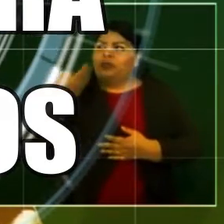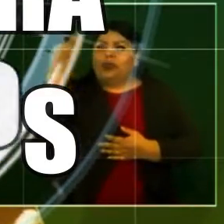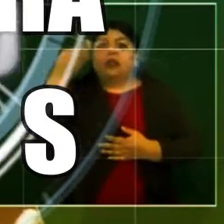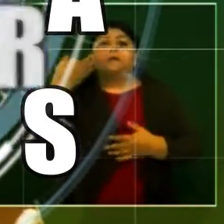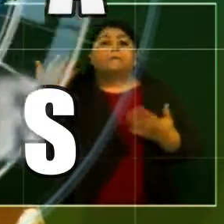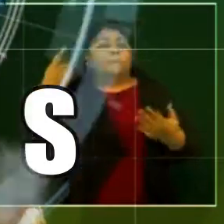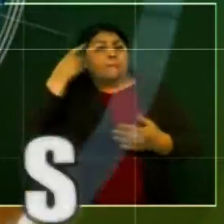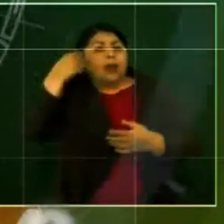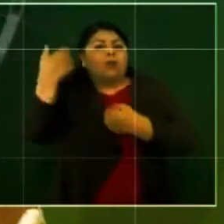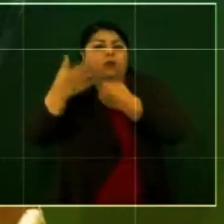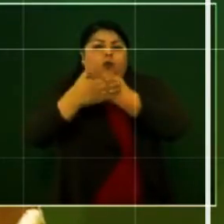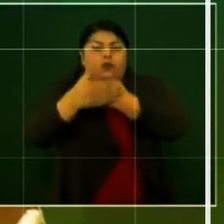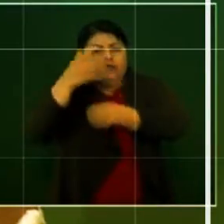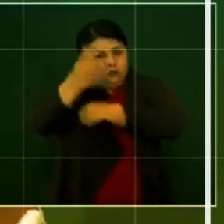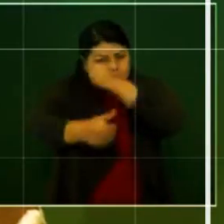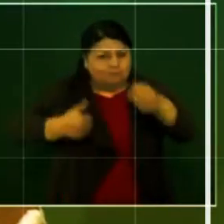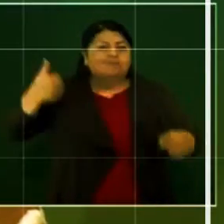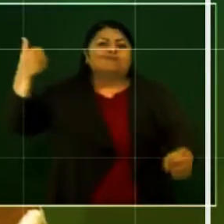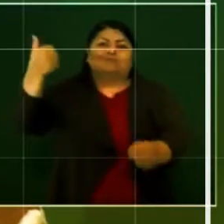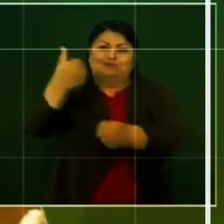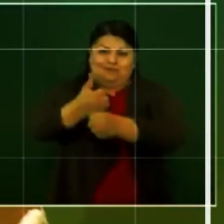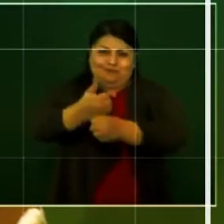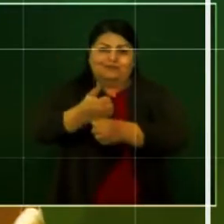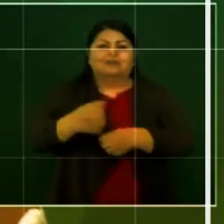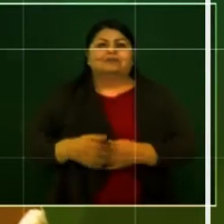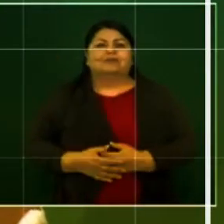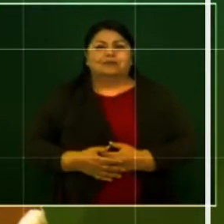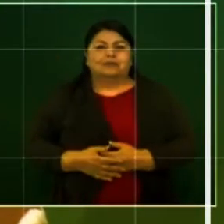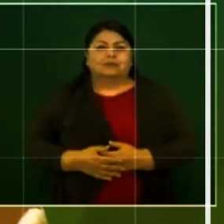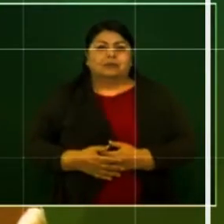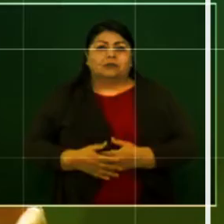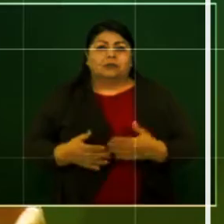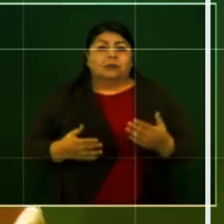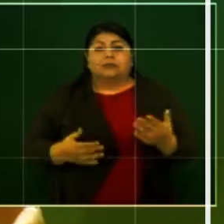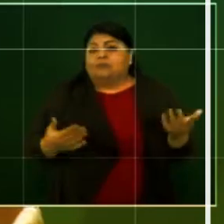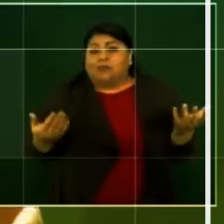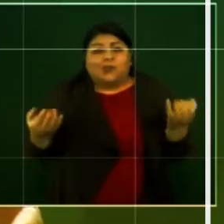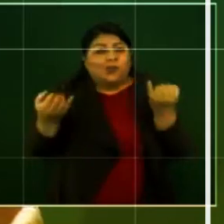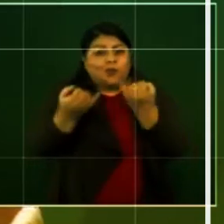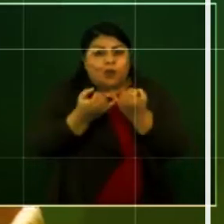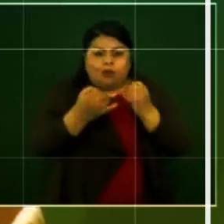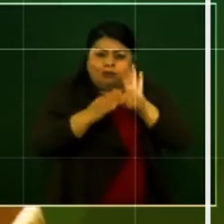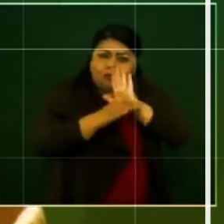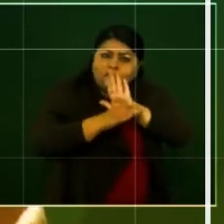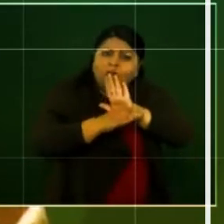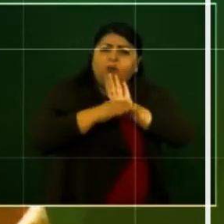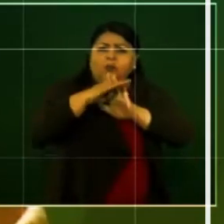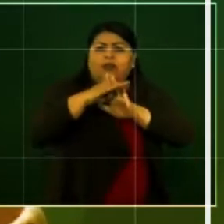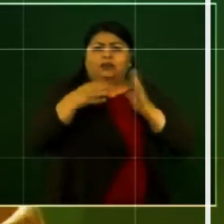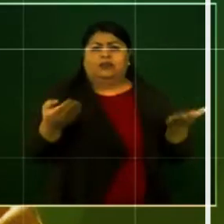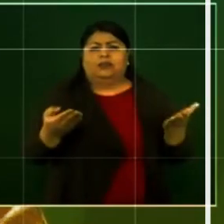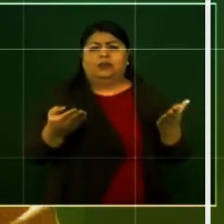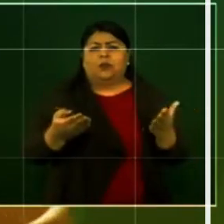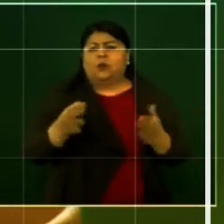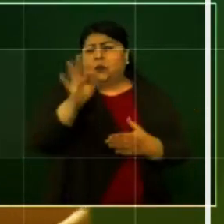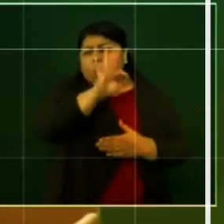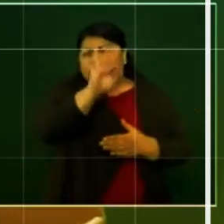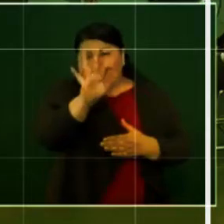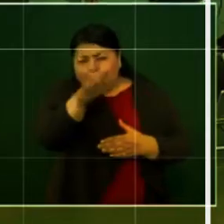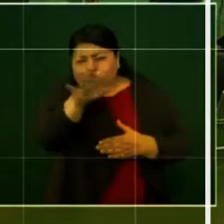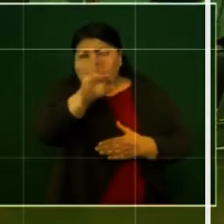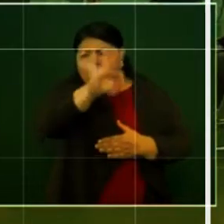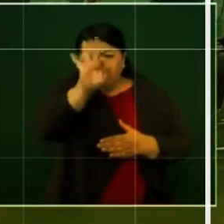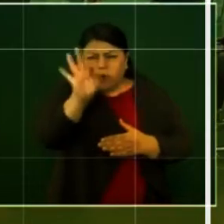año próximo, van a haber aumentos en promedio del 3